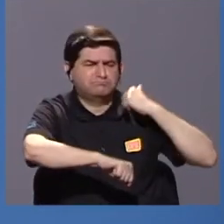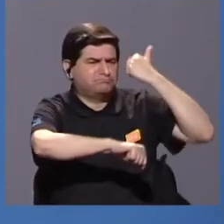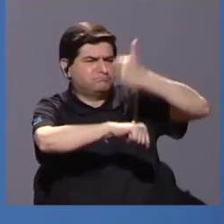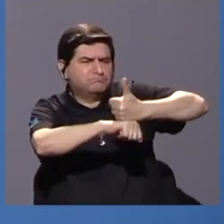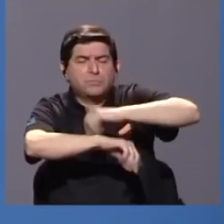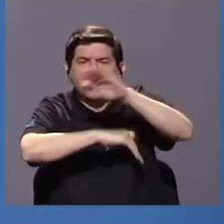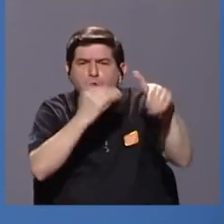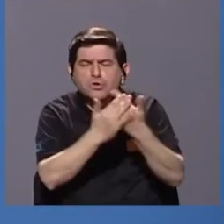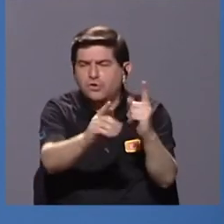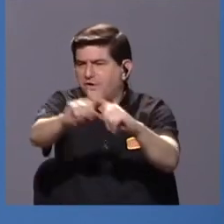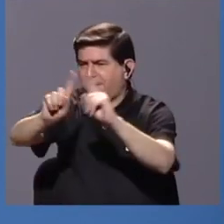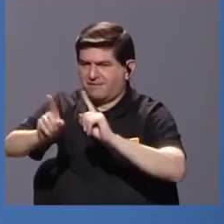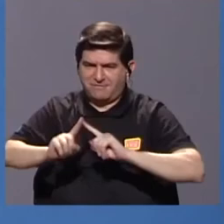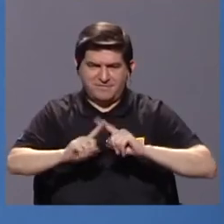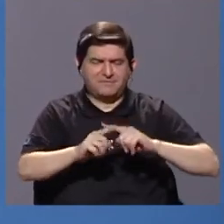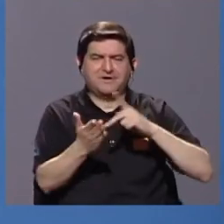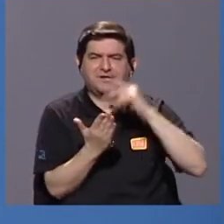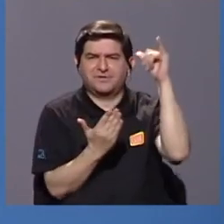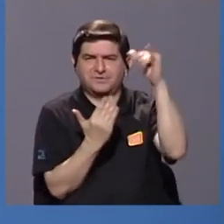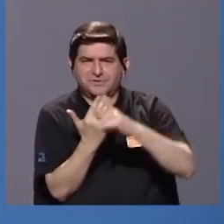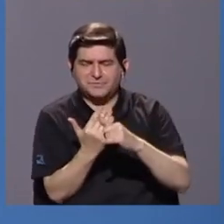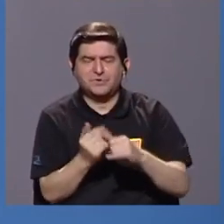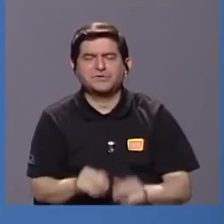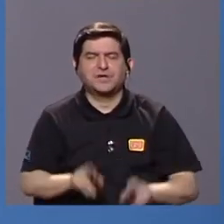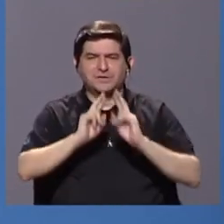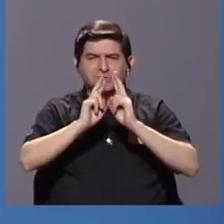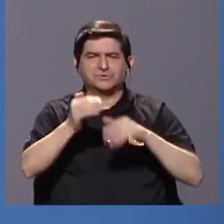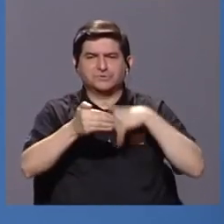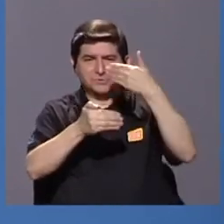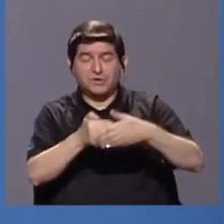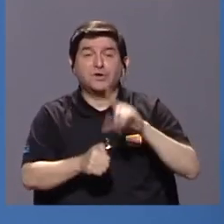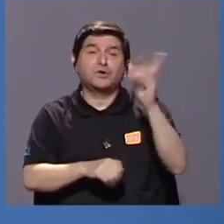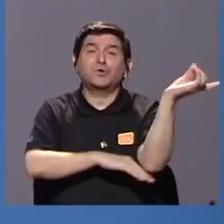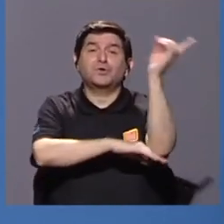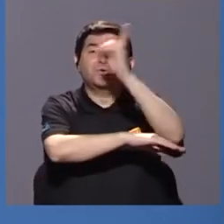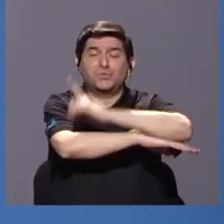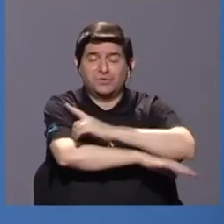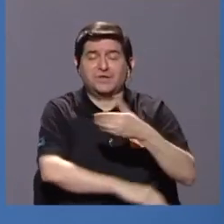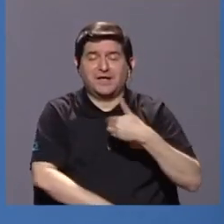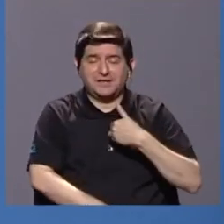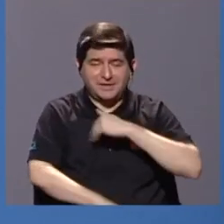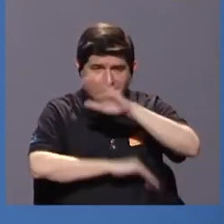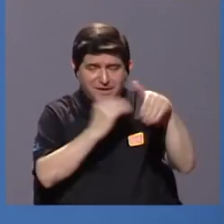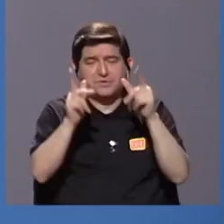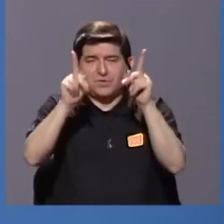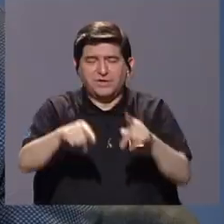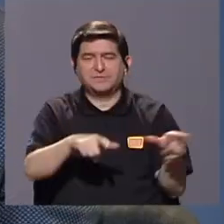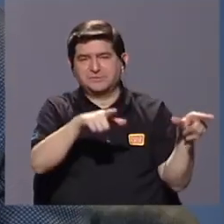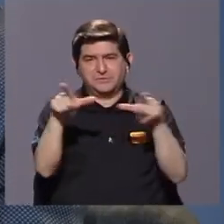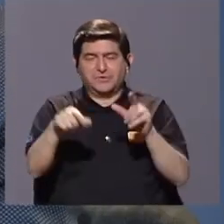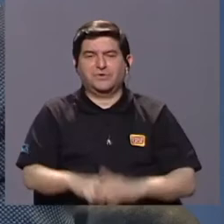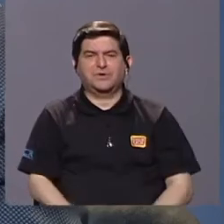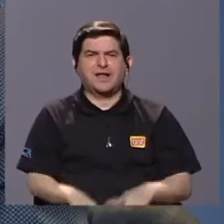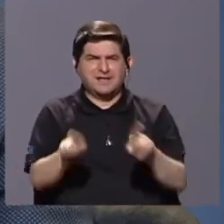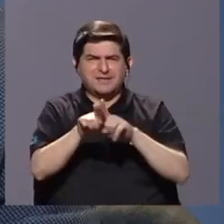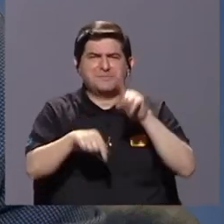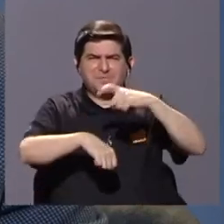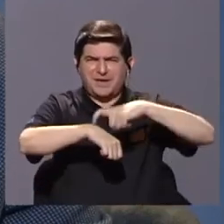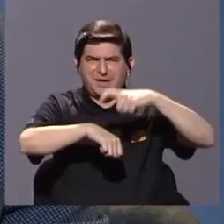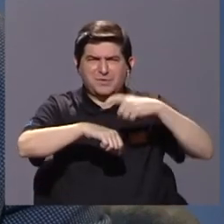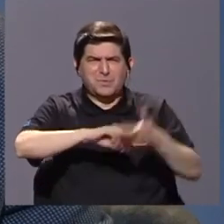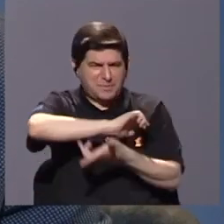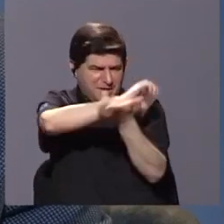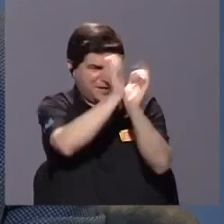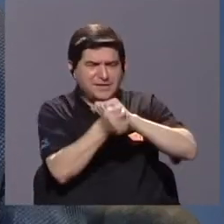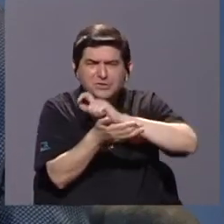todos estos proyectos derivados, ¿verdad? Y que algún día vamos a poner a disposición de Me imagino que un traductor, en algún momento vamos a